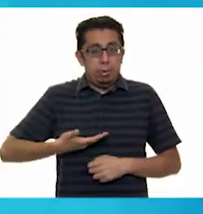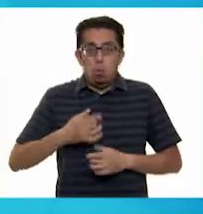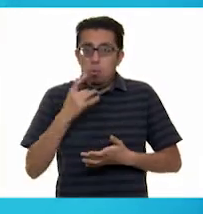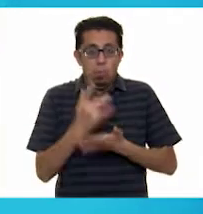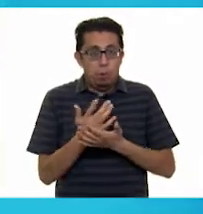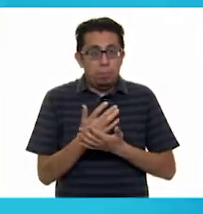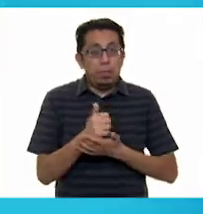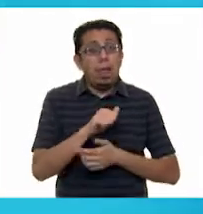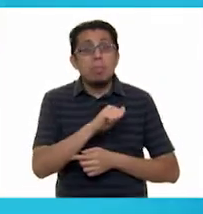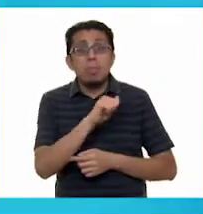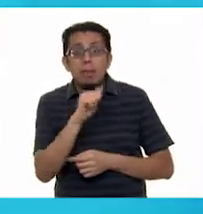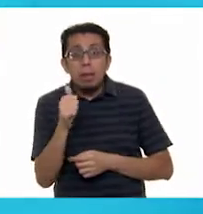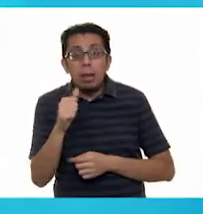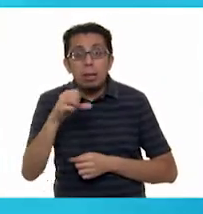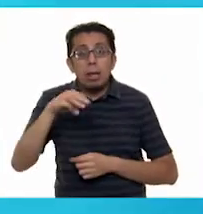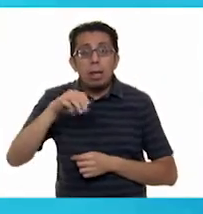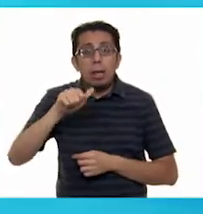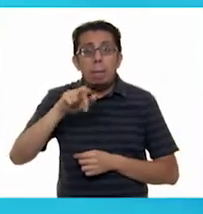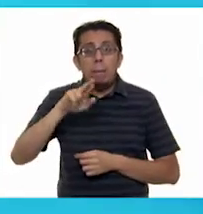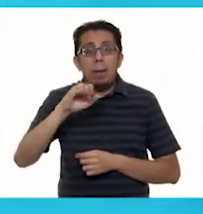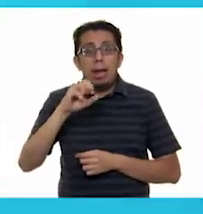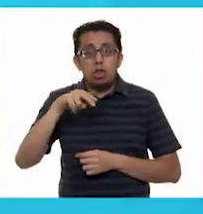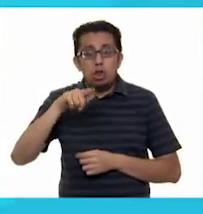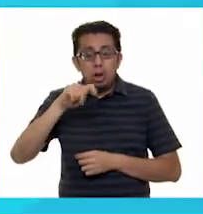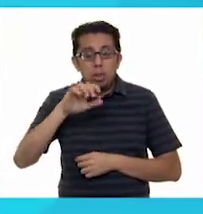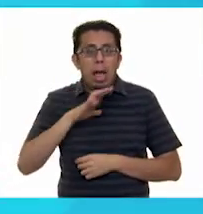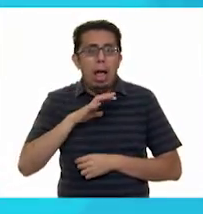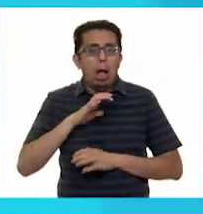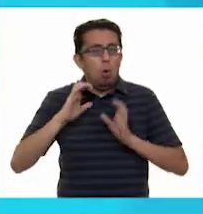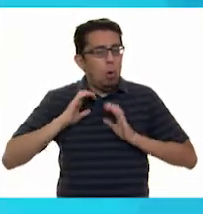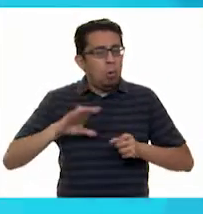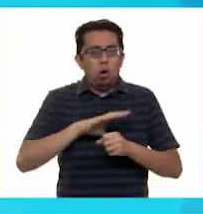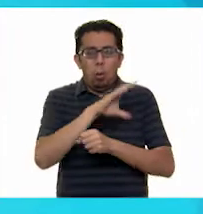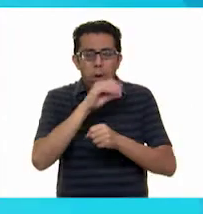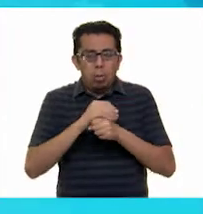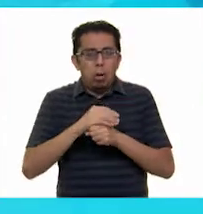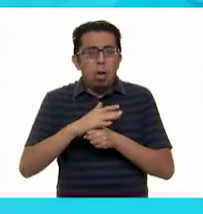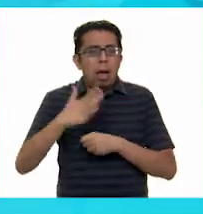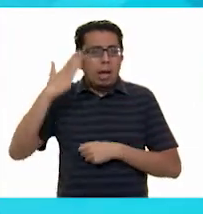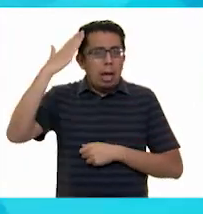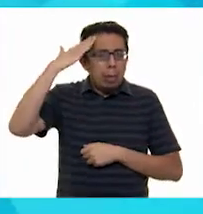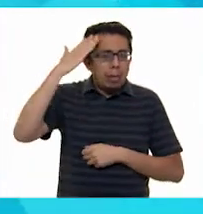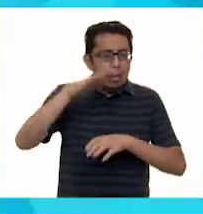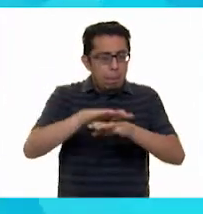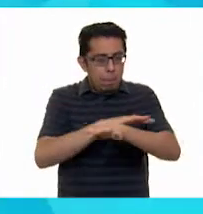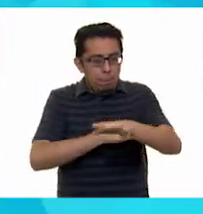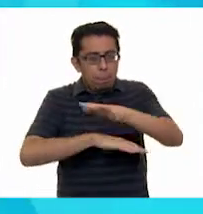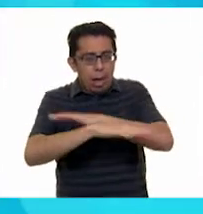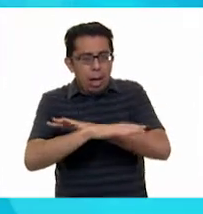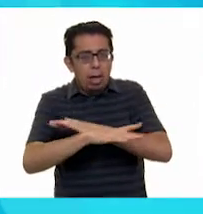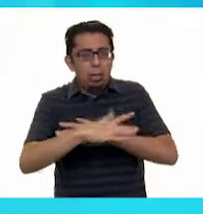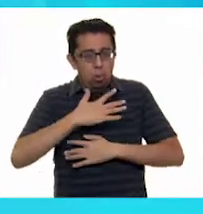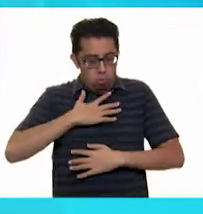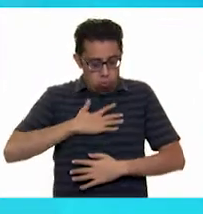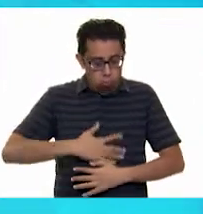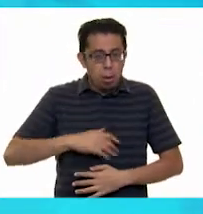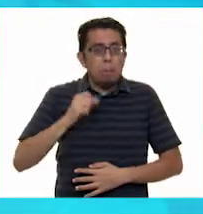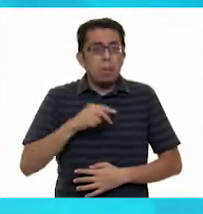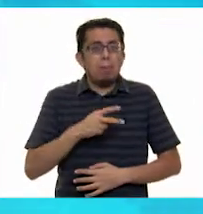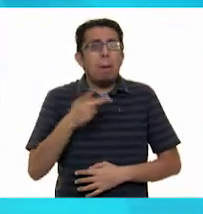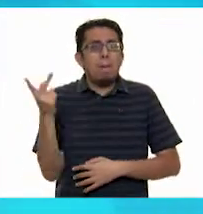Y las marionetas tienen cuerpo completo, cabeza, brazos, torso y piernas. Ah,